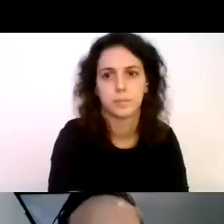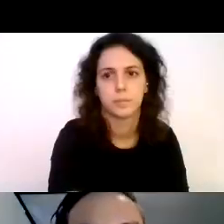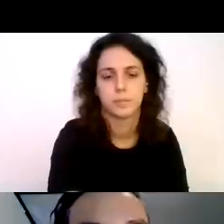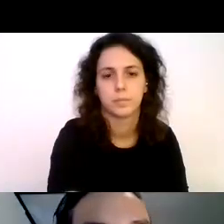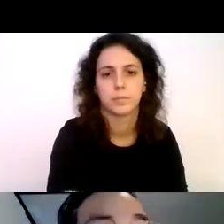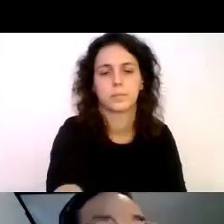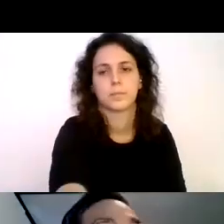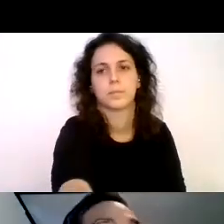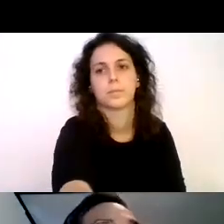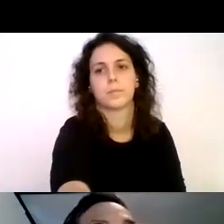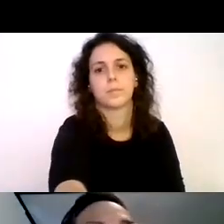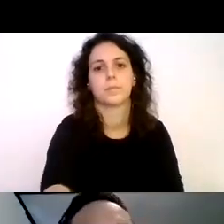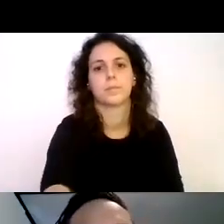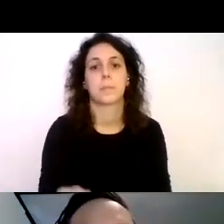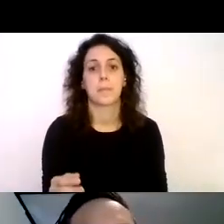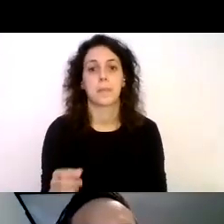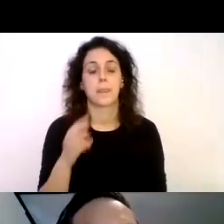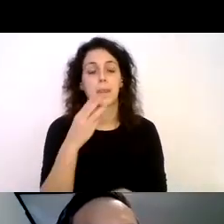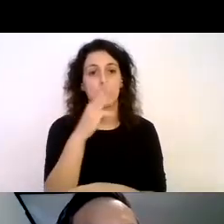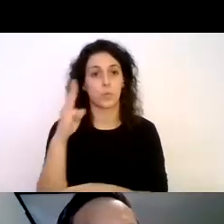¿Se ve la presentación ahí?